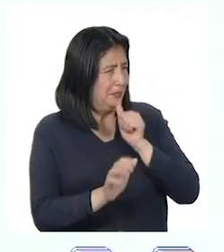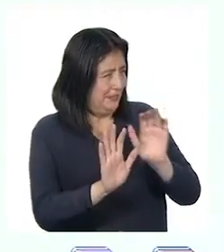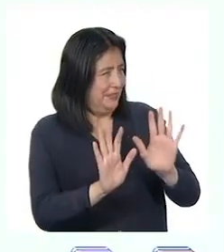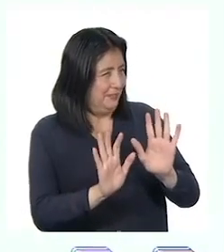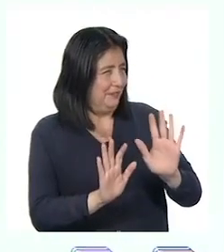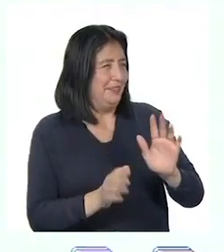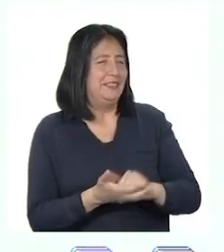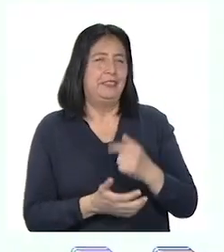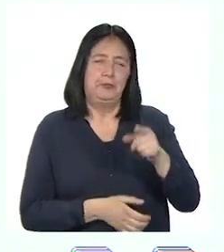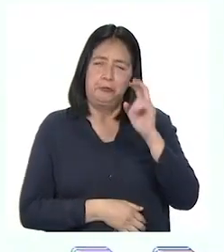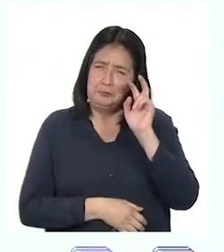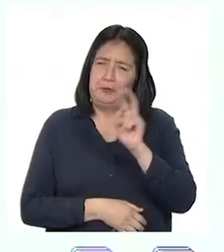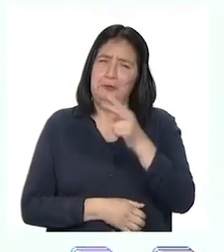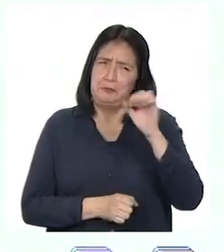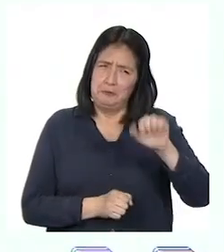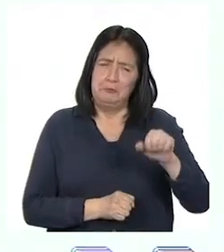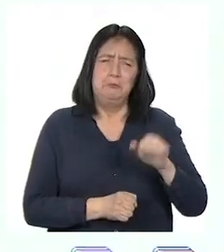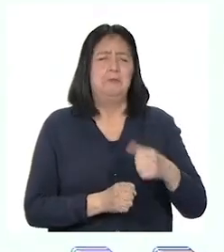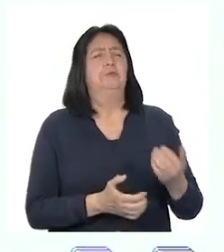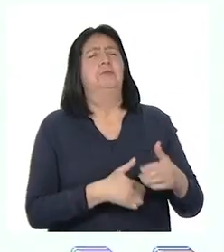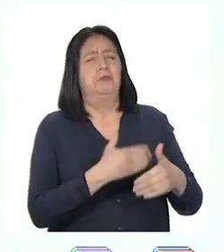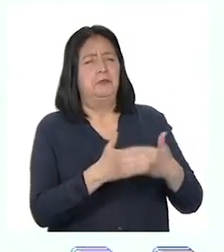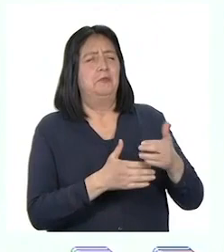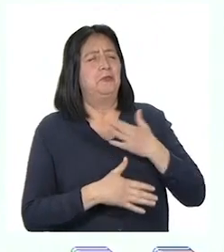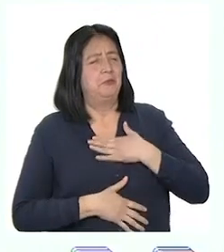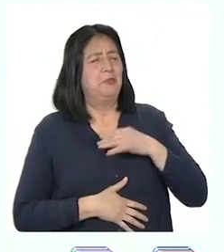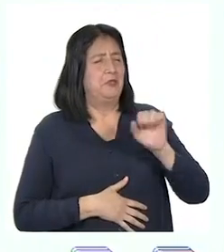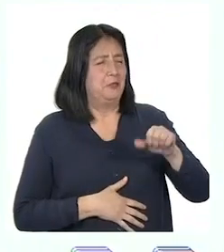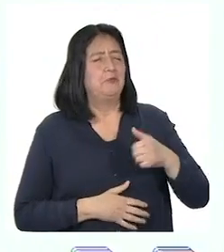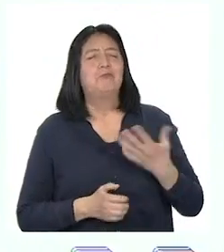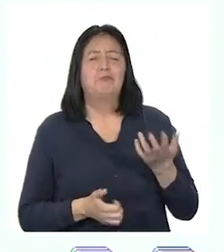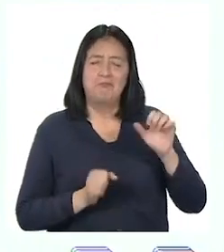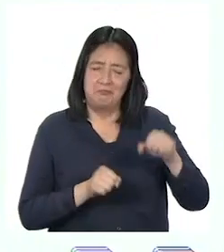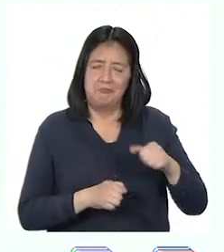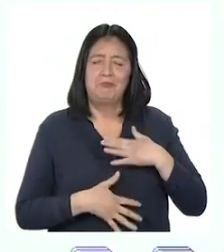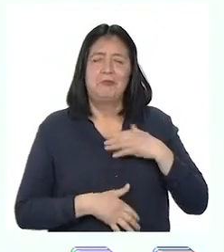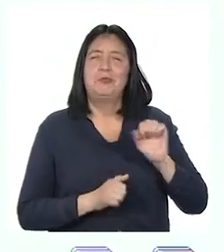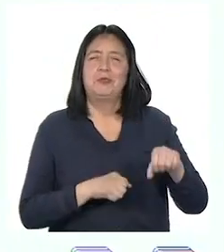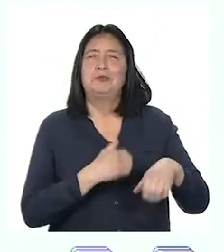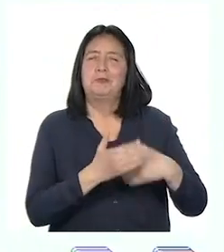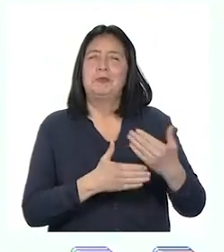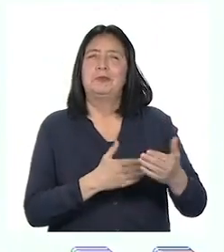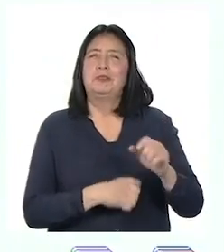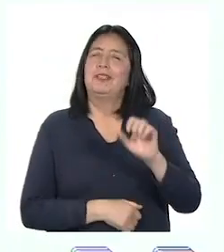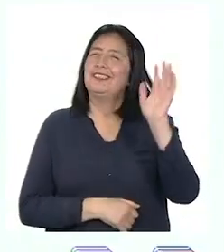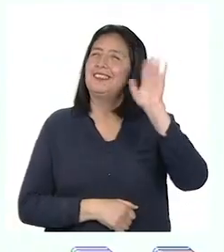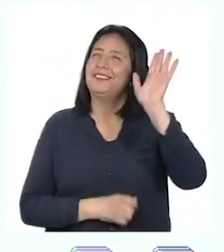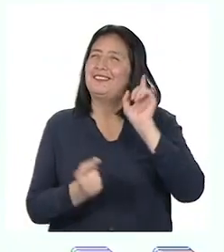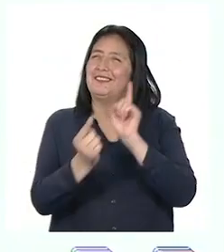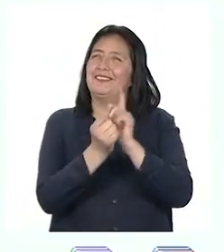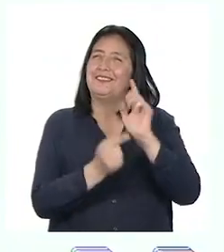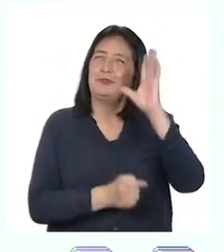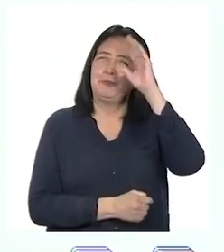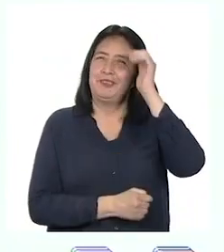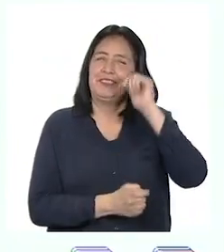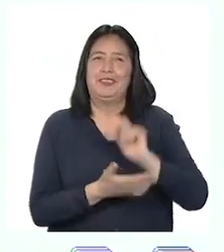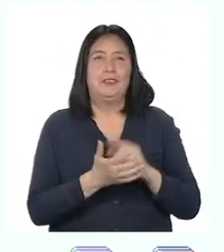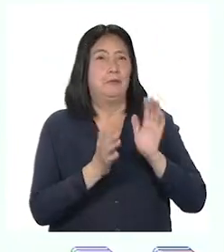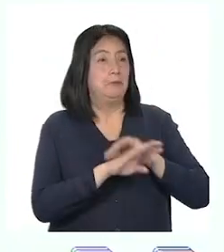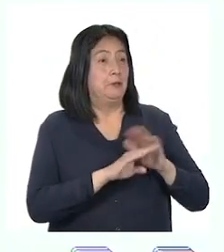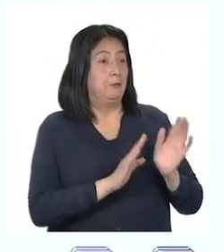Patti. Vas a ver que el proceso será muy entretenido y disfrutaremos de cada paso. Hasta pronto, chicas y chicos.